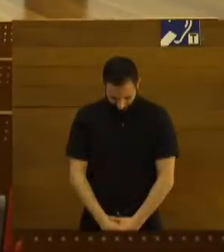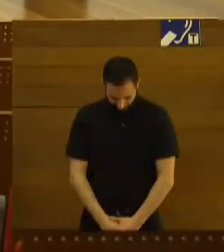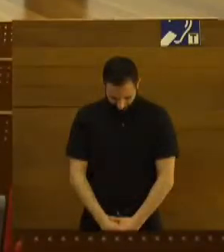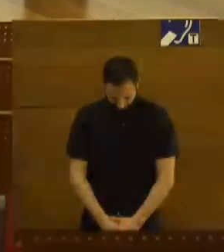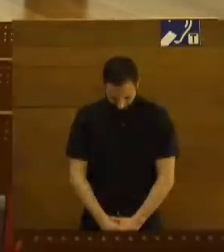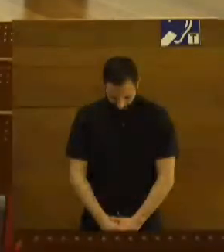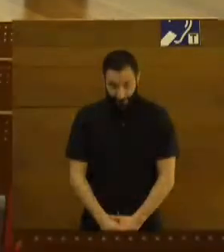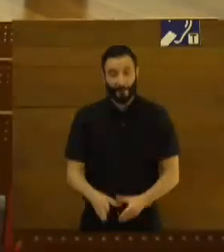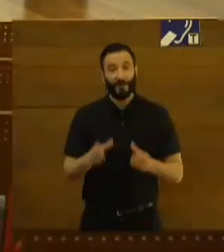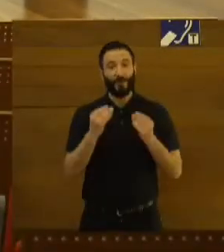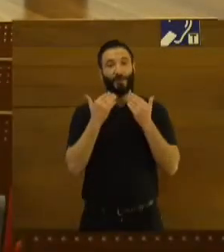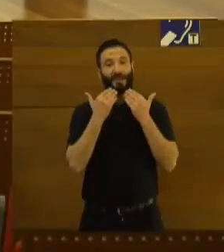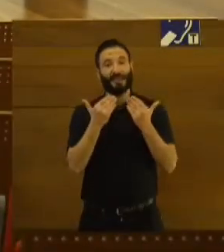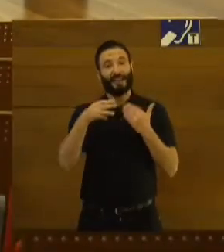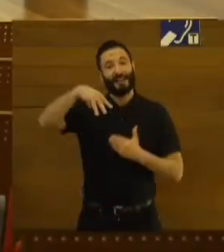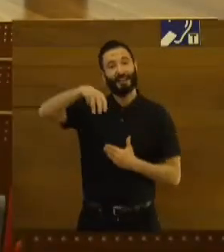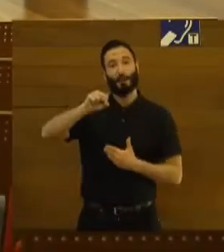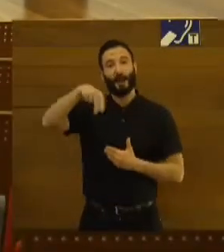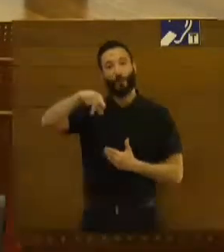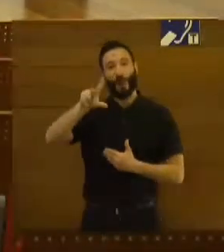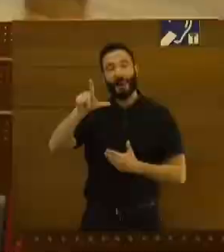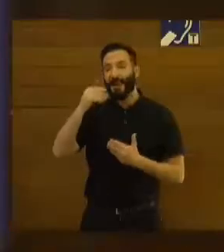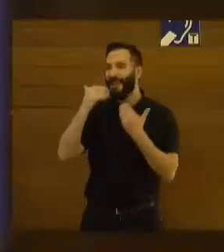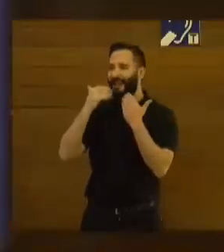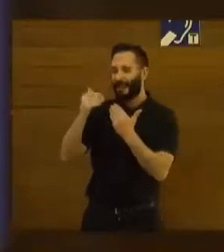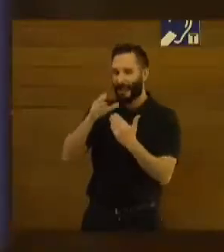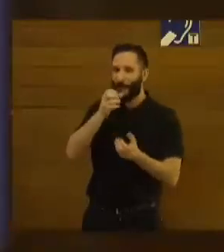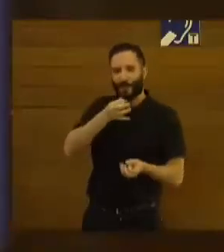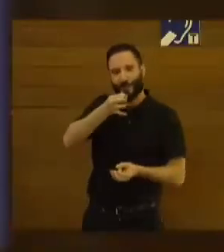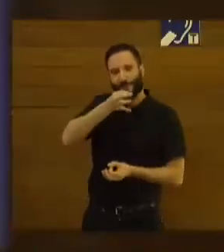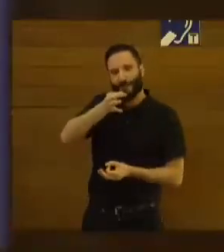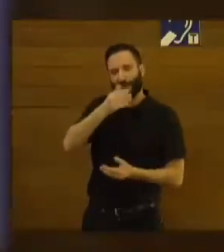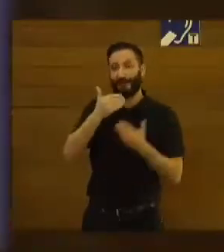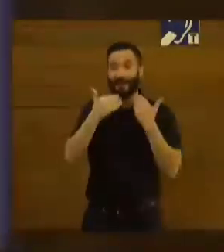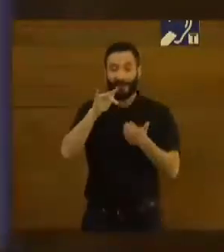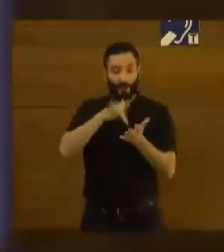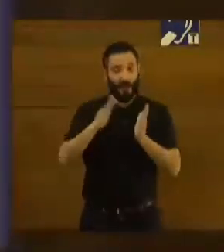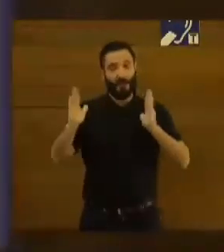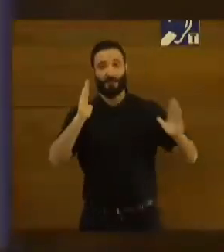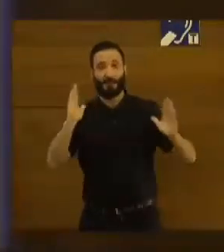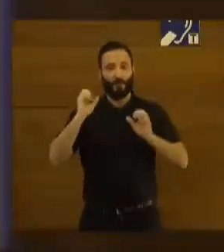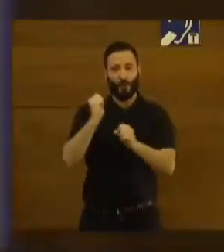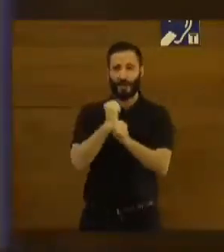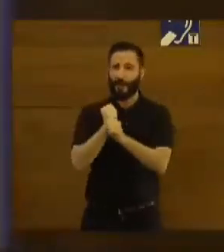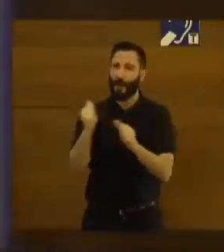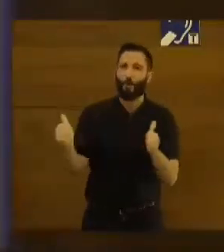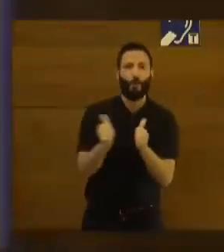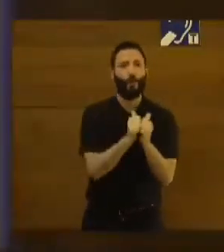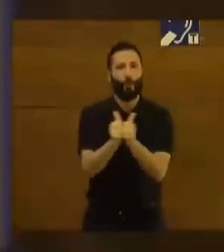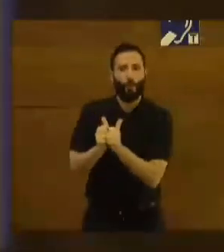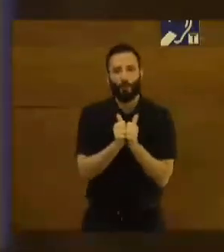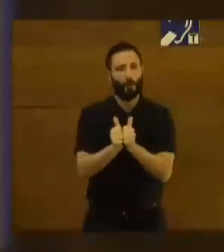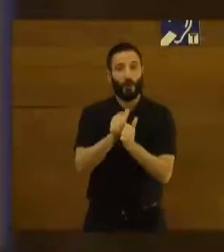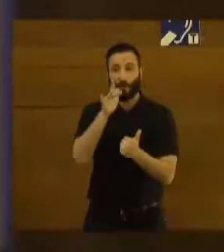Muchas gracias, Manuel. Gracias por tu mensaje. Efectivamente es tiempo de sumar, de trabajar juntos, porque trabajando juntos somos